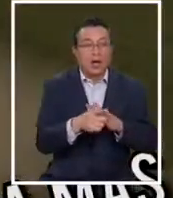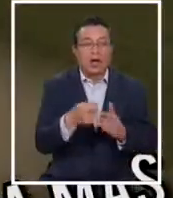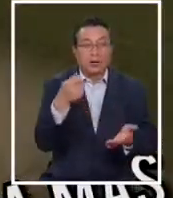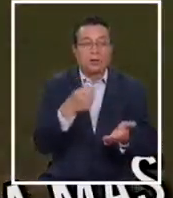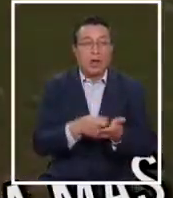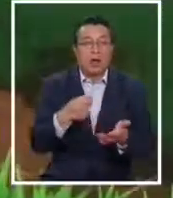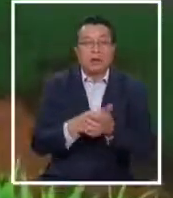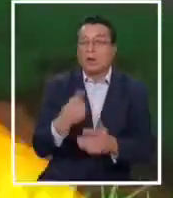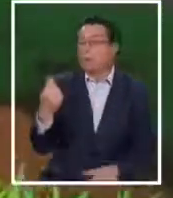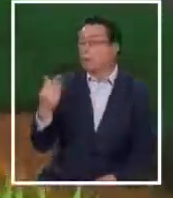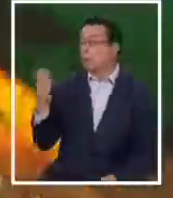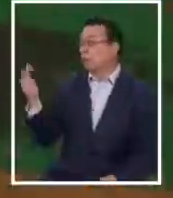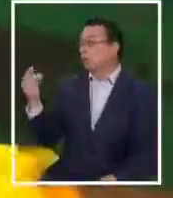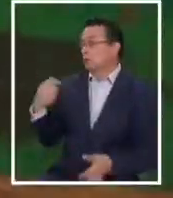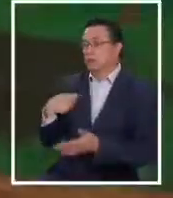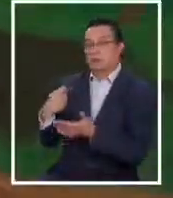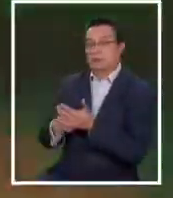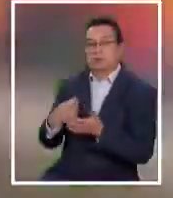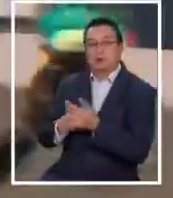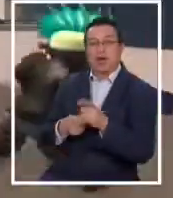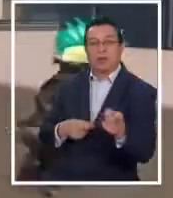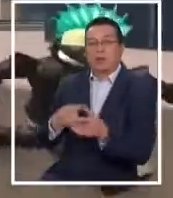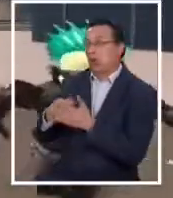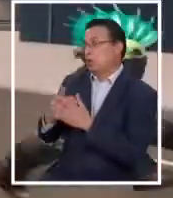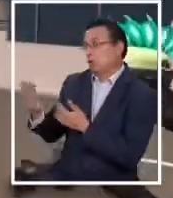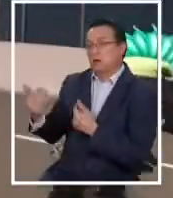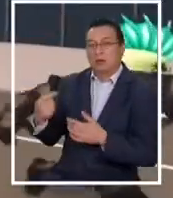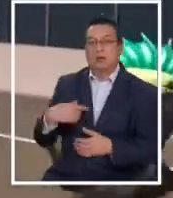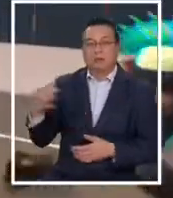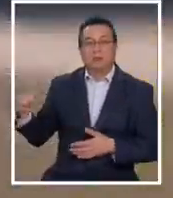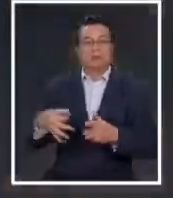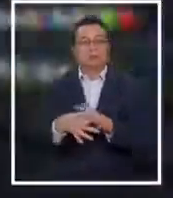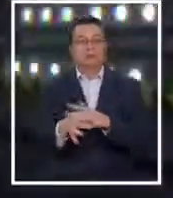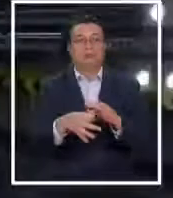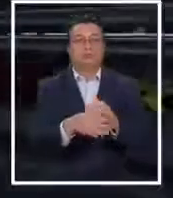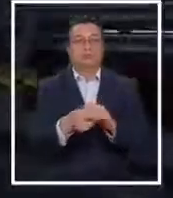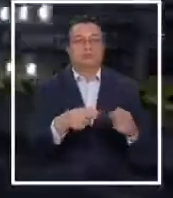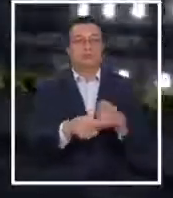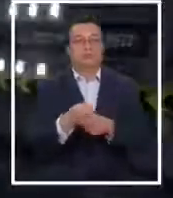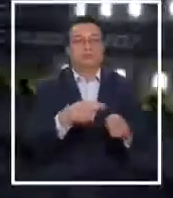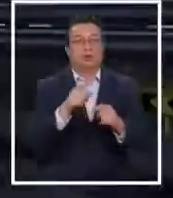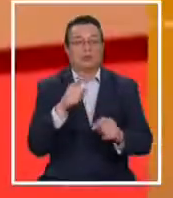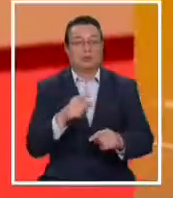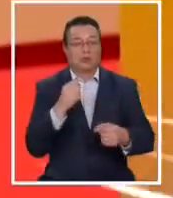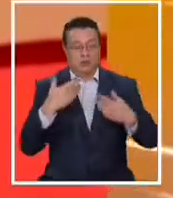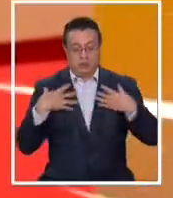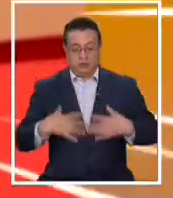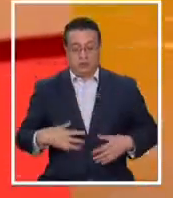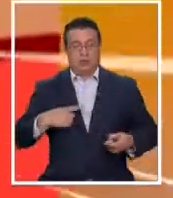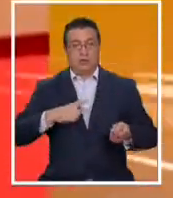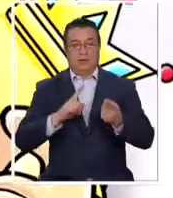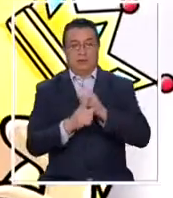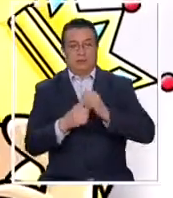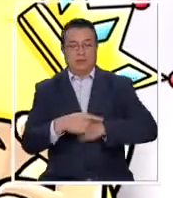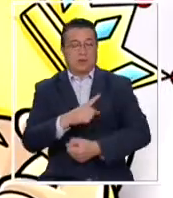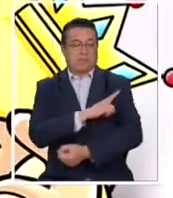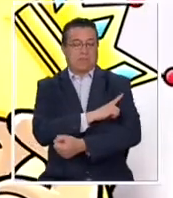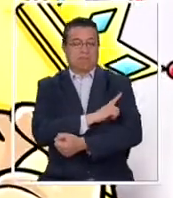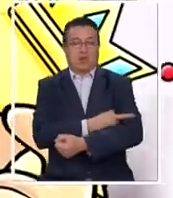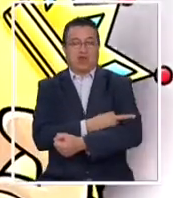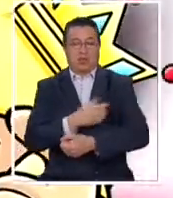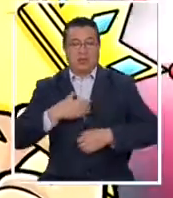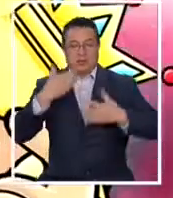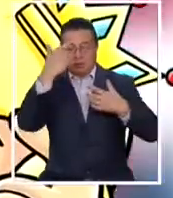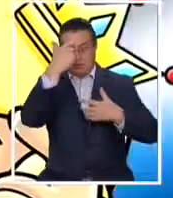a pedir a sus papás que les compren Roblox, una moneda virtual que les permite ir vistiendo y dando poderes a